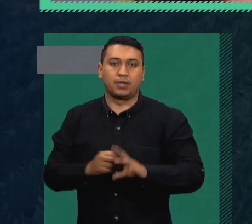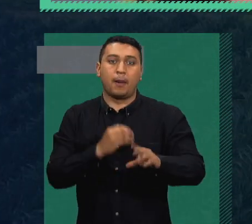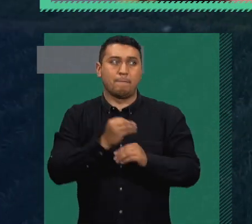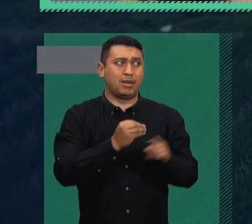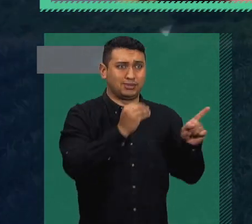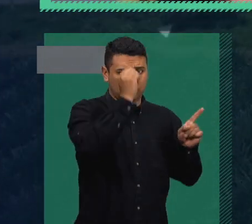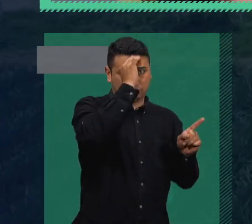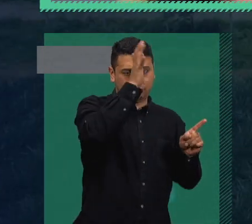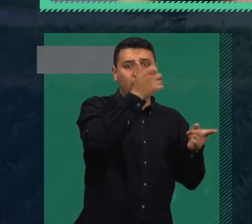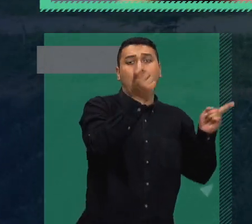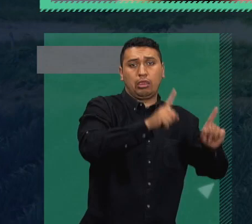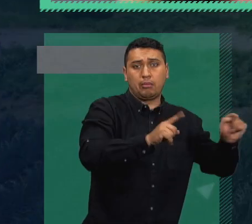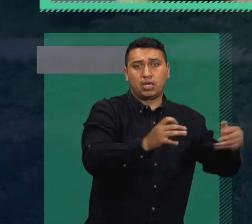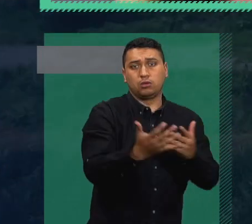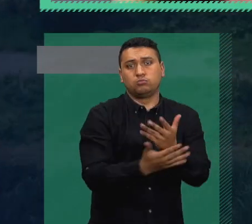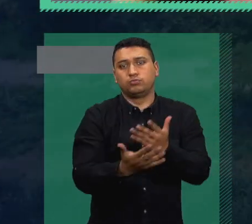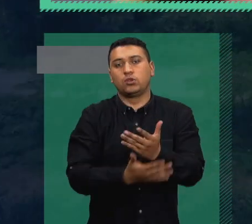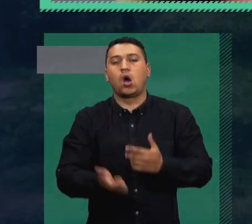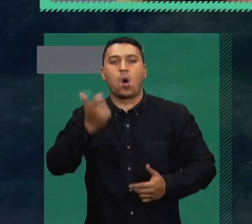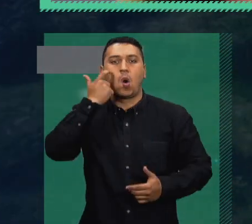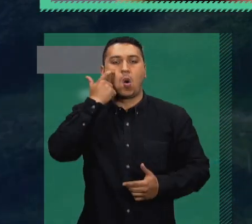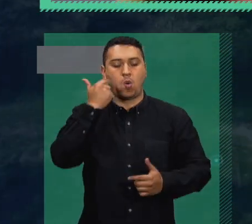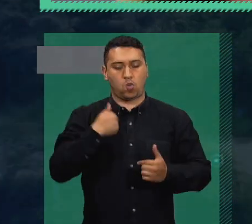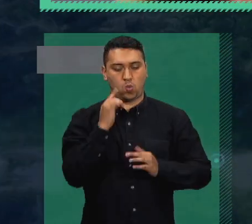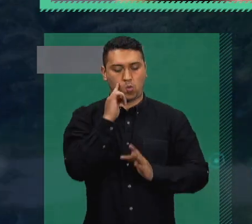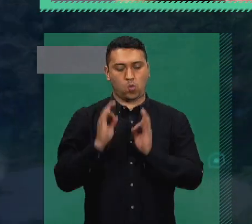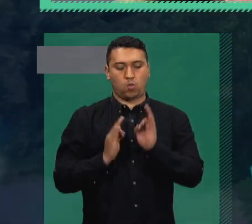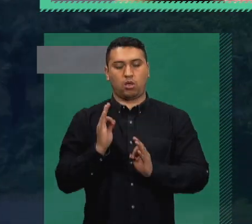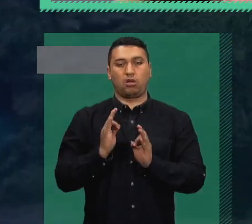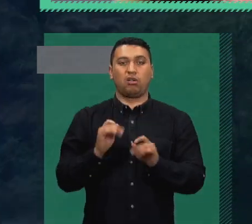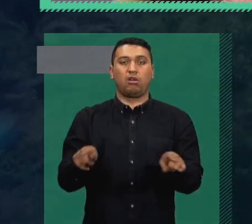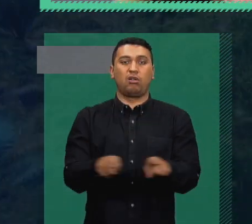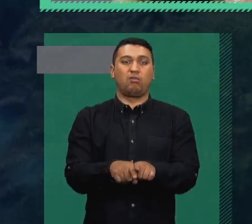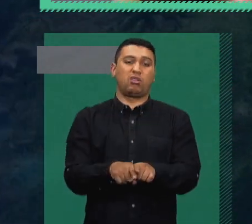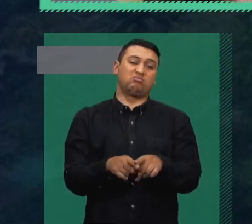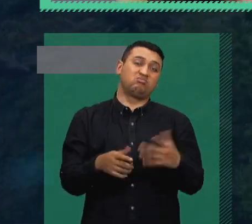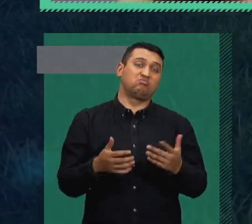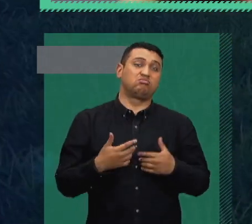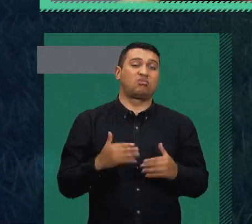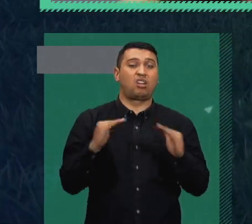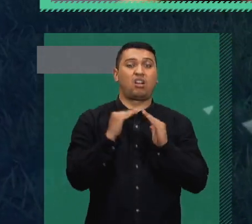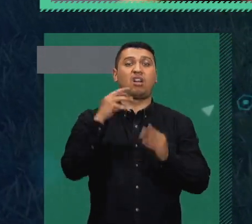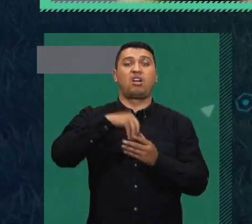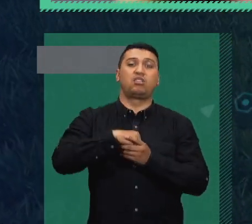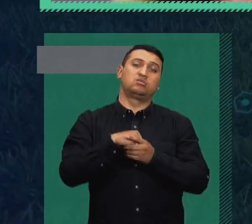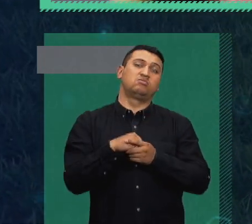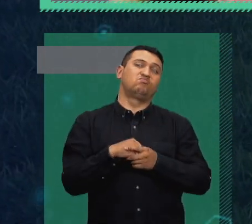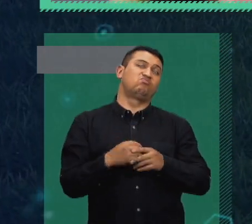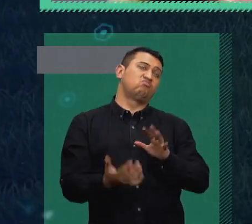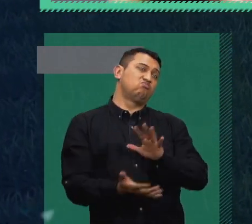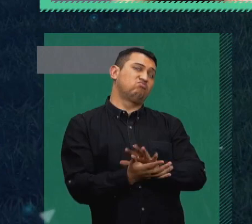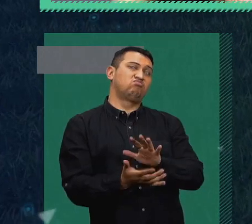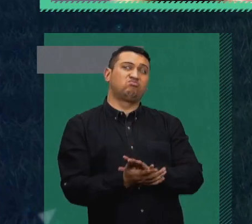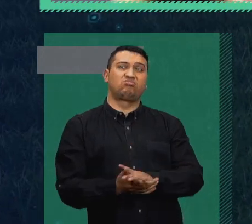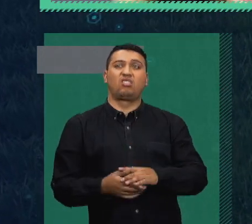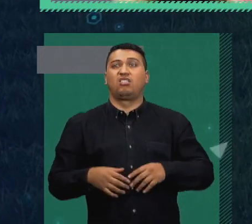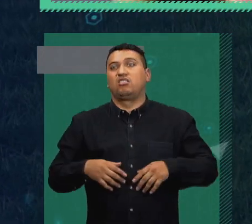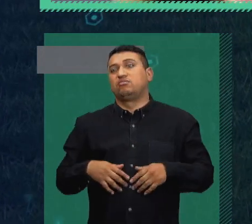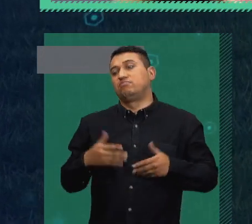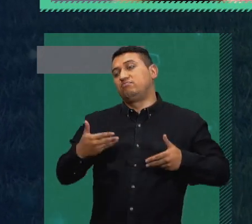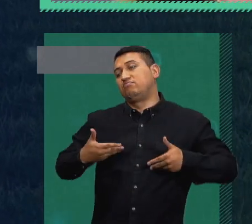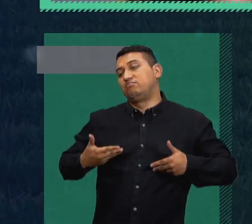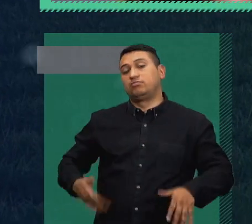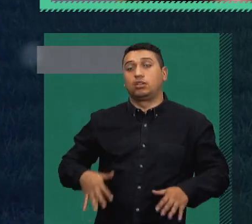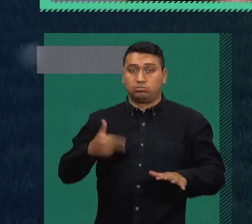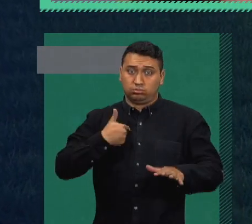mantener el cuidado de nuestra apariencia personal. Porque, por ejemplo, no le voy a decir mentiras, yo estoy en pijama